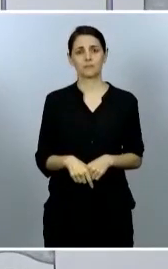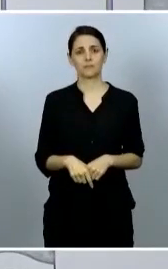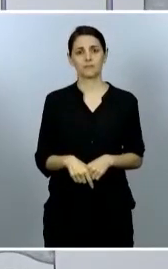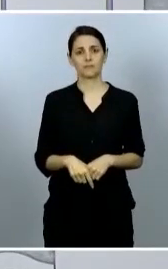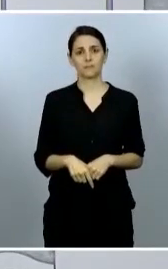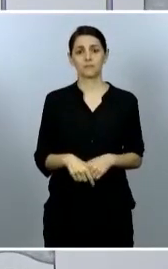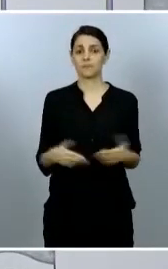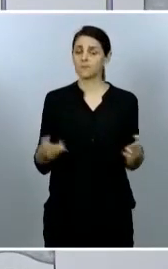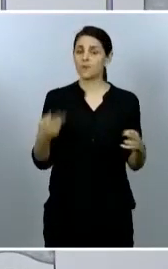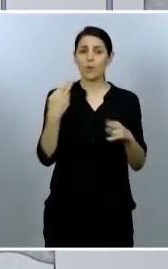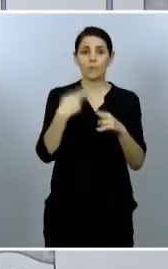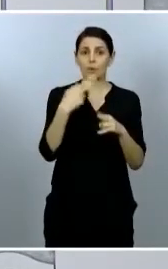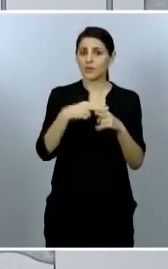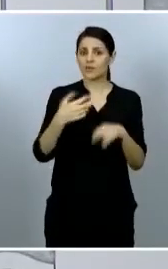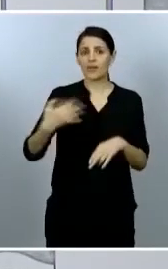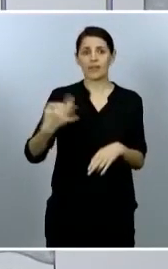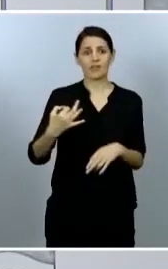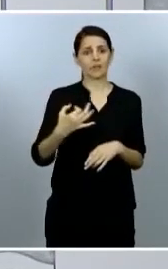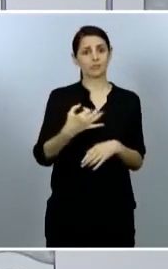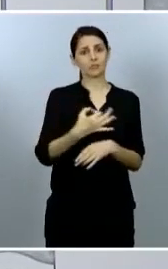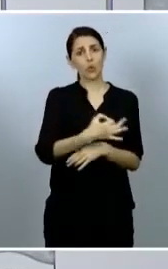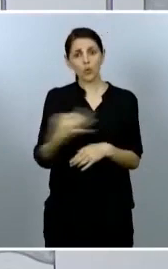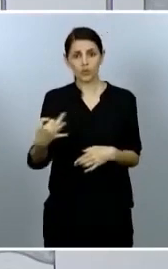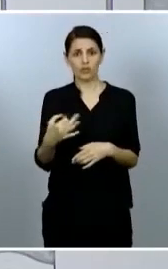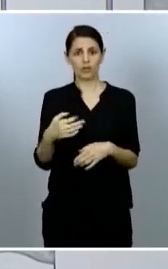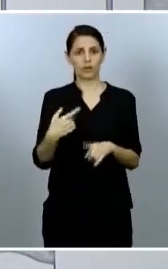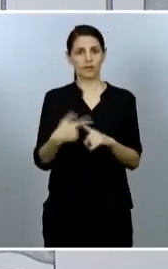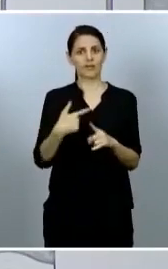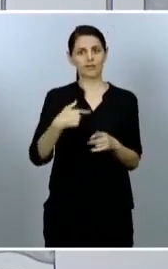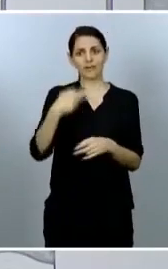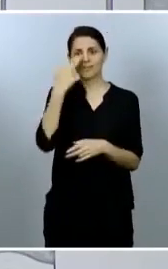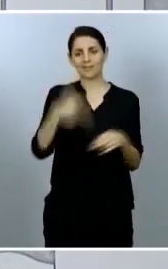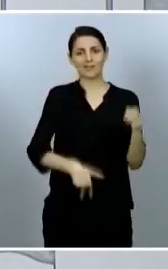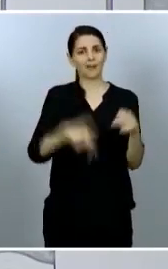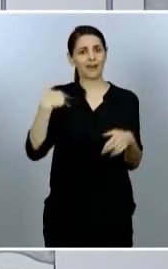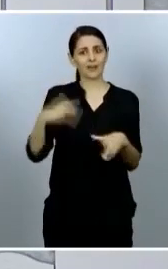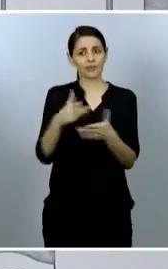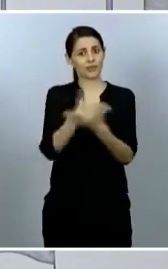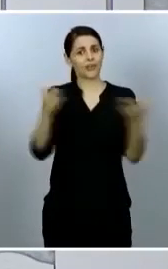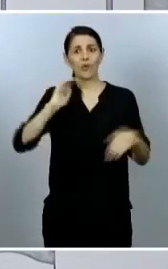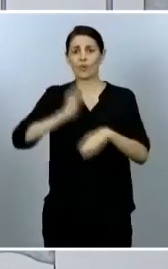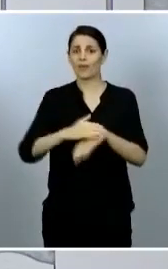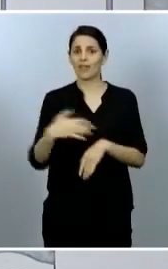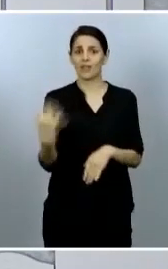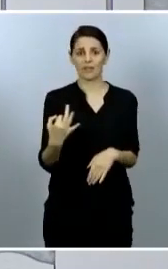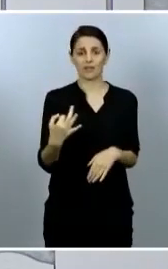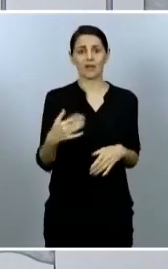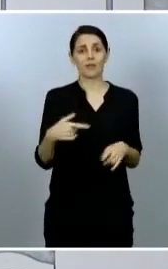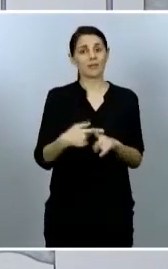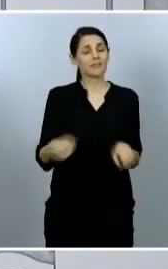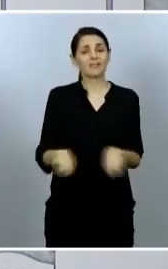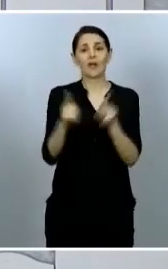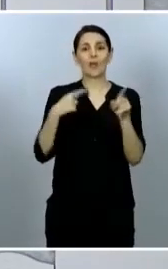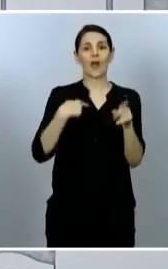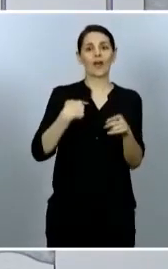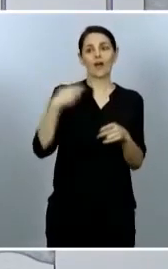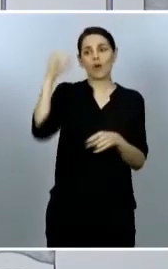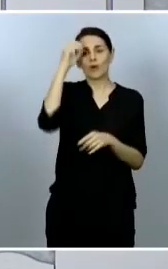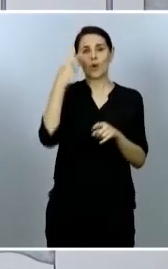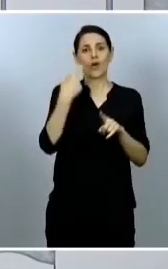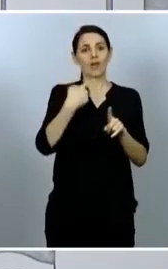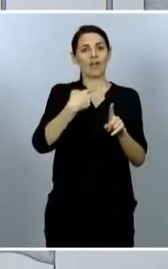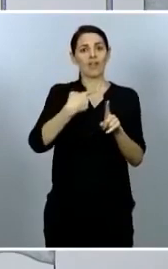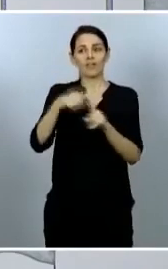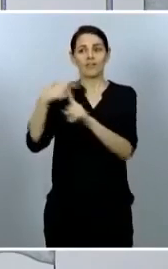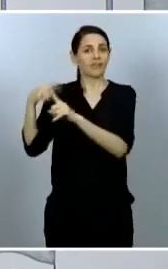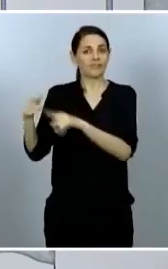que sirve a los intereses generales de la sociedad y que es capaz de superar las legítimas diferencias para acordar medidas que son buenas para